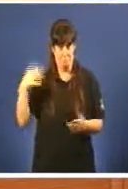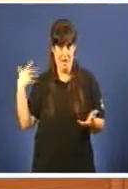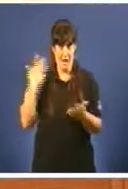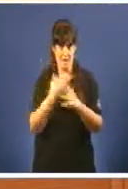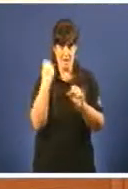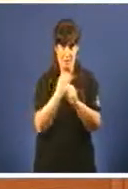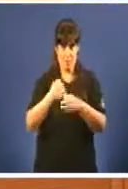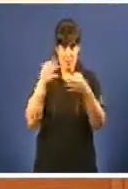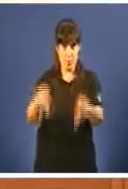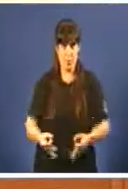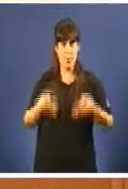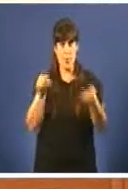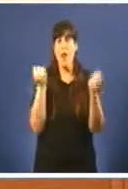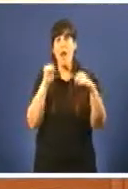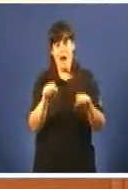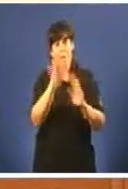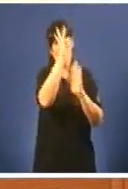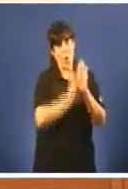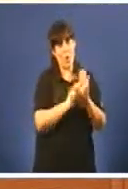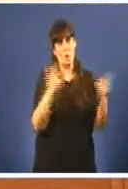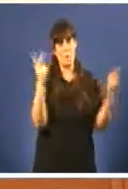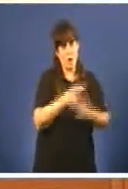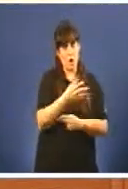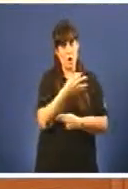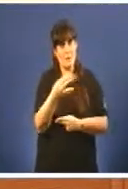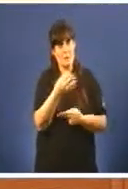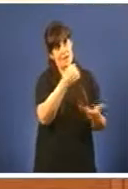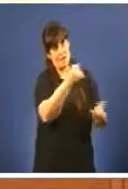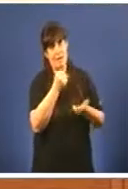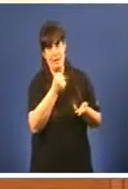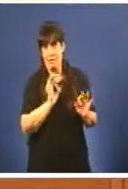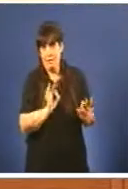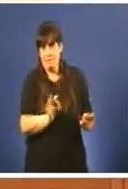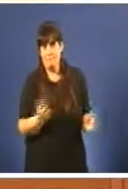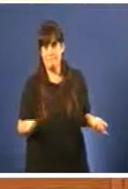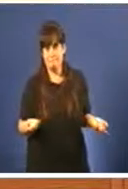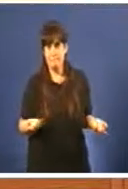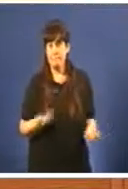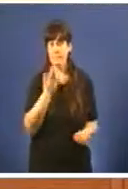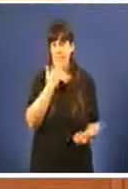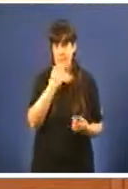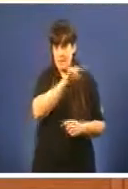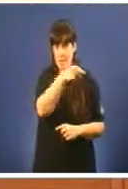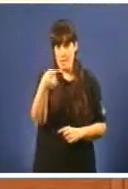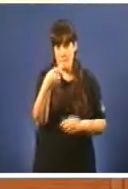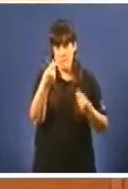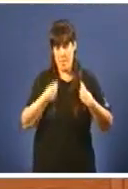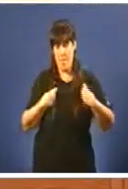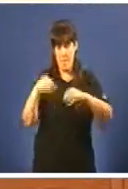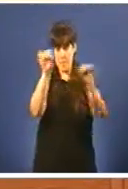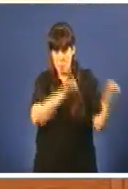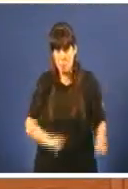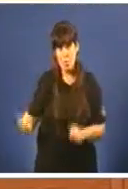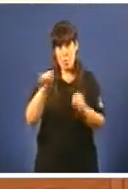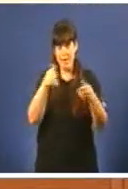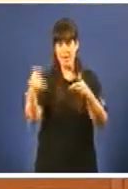situación heredada no Instituto a xenda de garantir unha vivenda protesida será a xenda a seguir para o